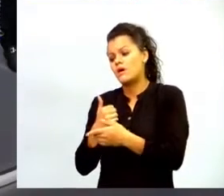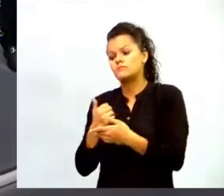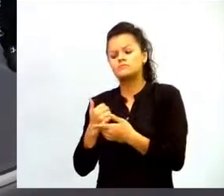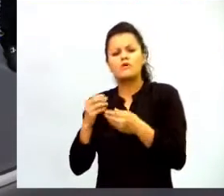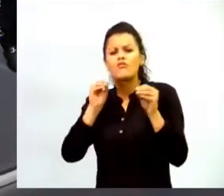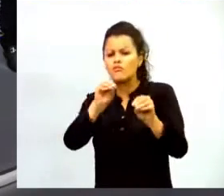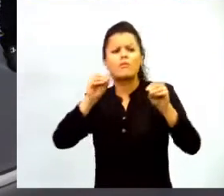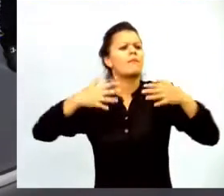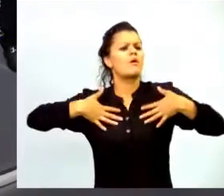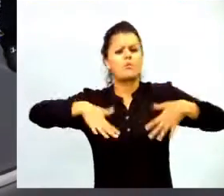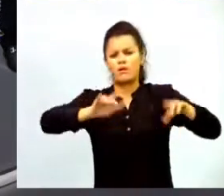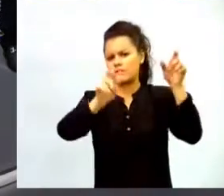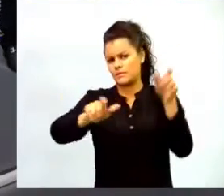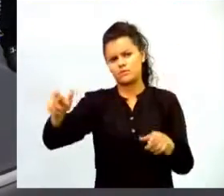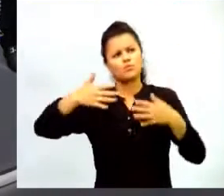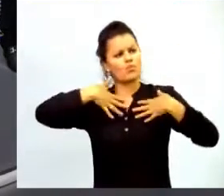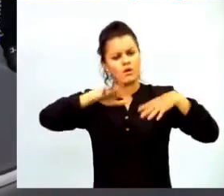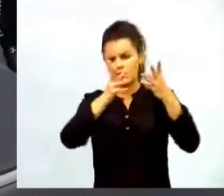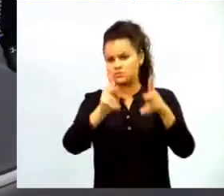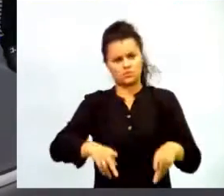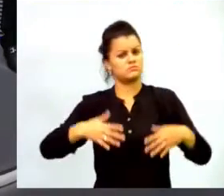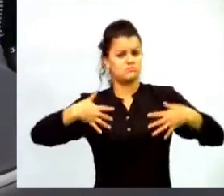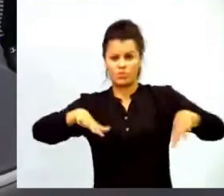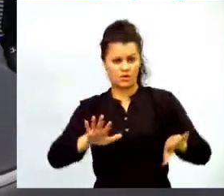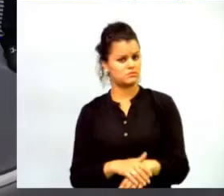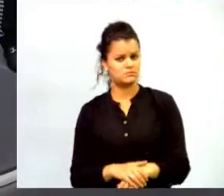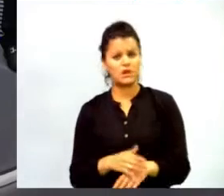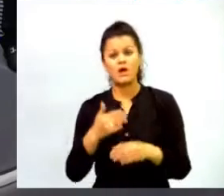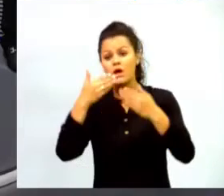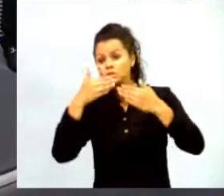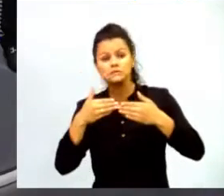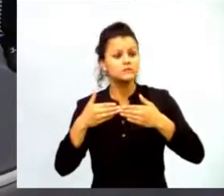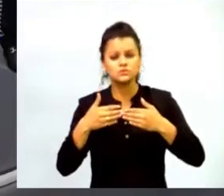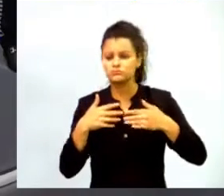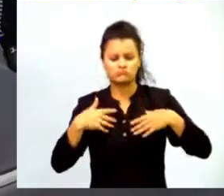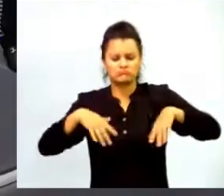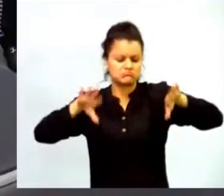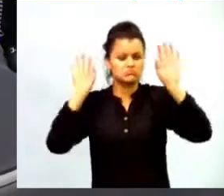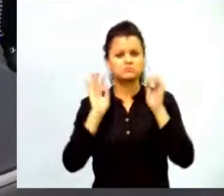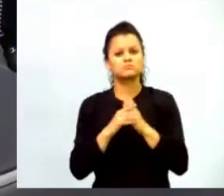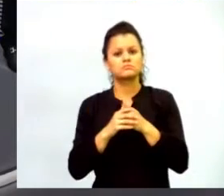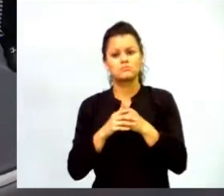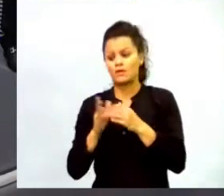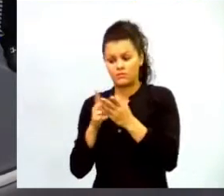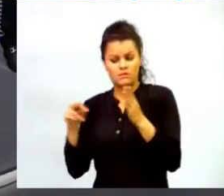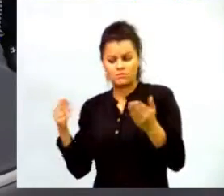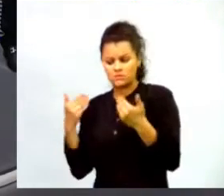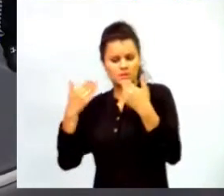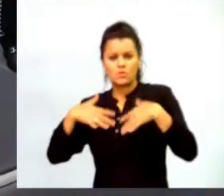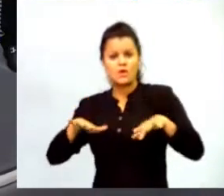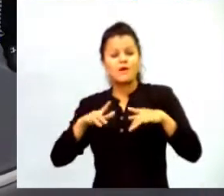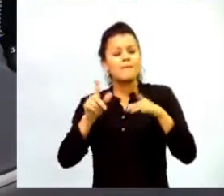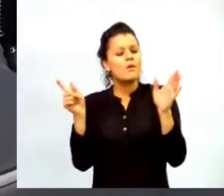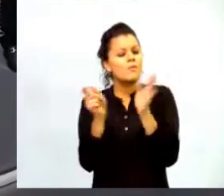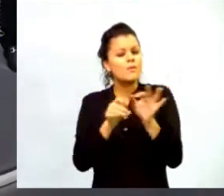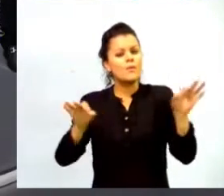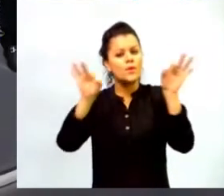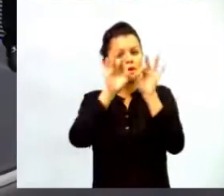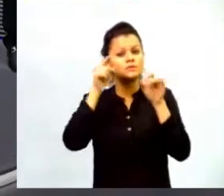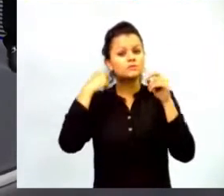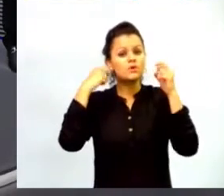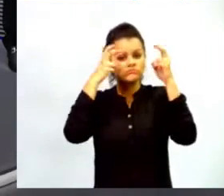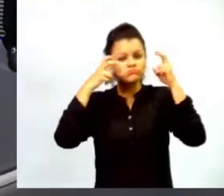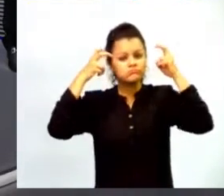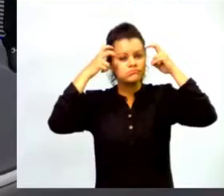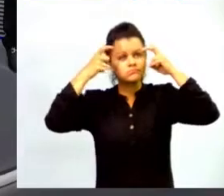ciudadano a cualquier estudiante independientemente si tienen una discapacidad lo importante es que desde el conocimiento disciplinar